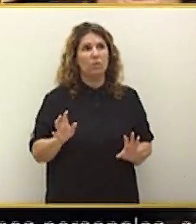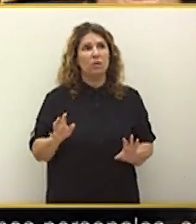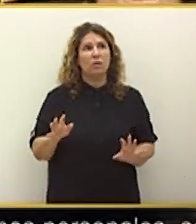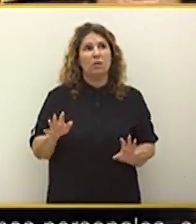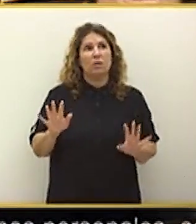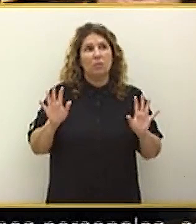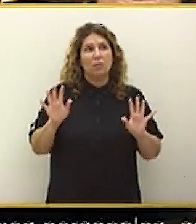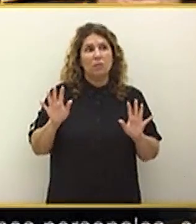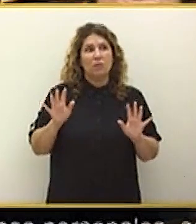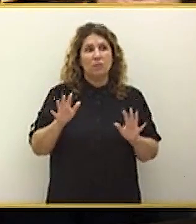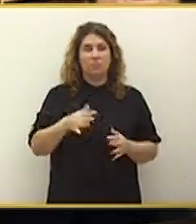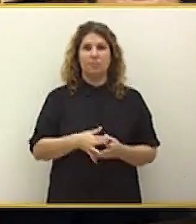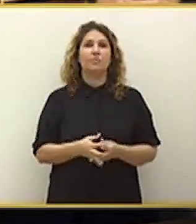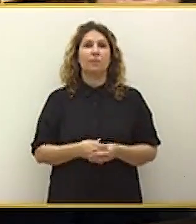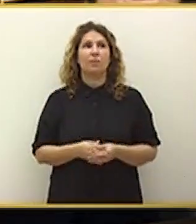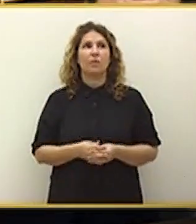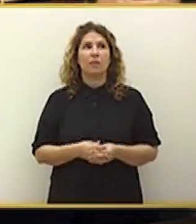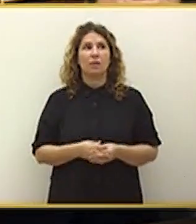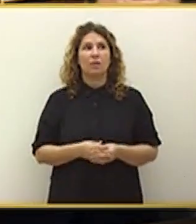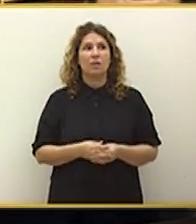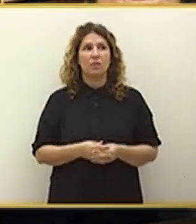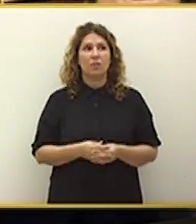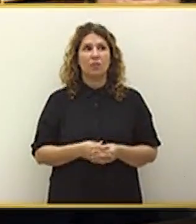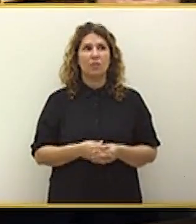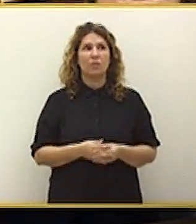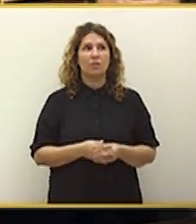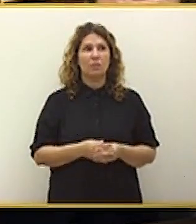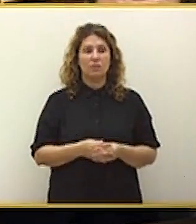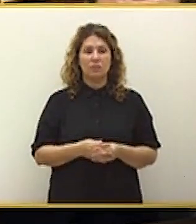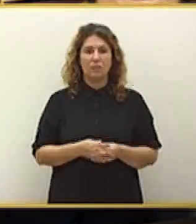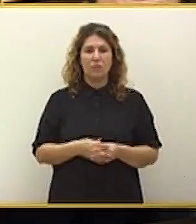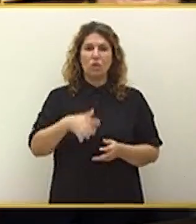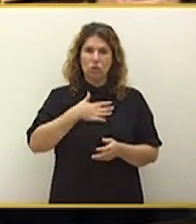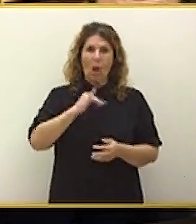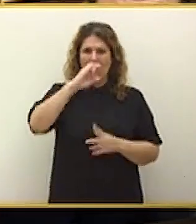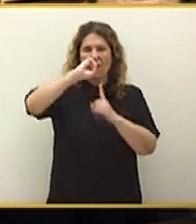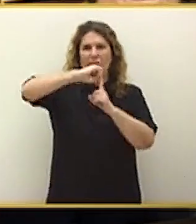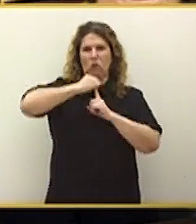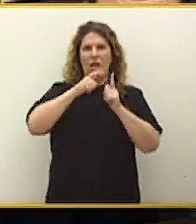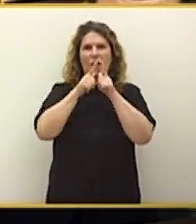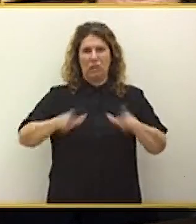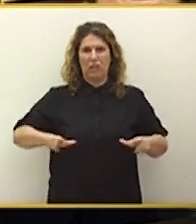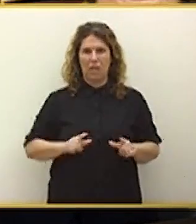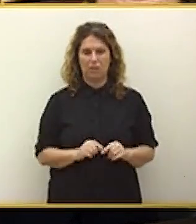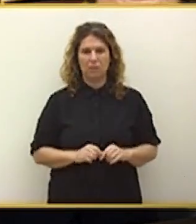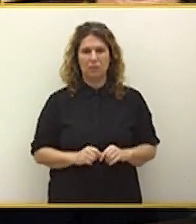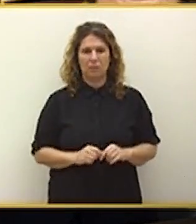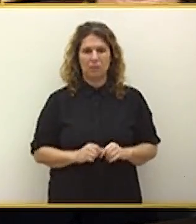que nosotros queríamos ver es que sí que es verdad, han tenido una represión, han tenido una represión lingüística y que no es tanto